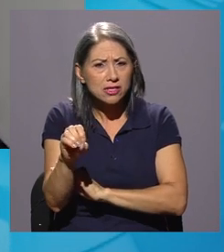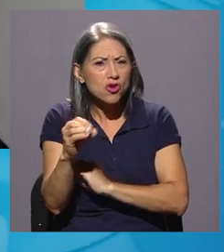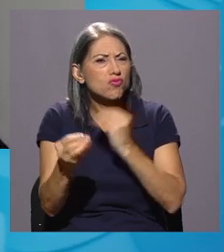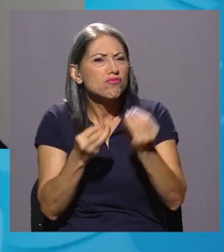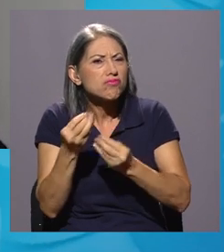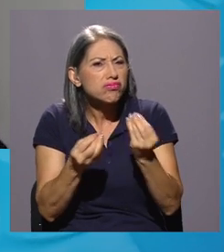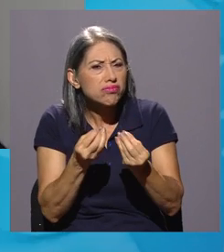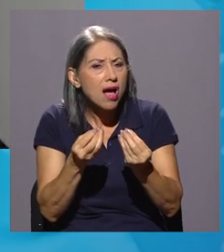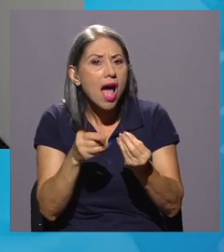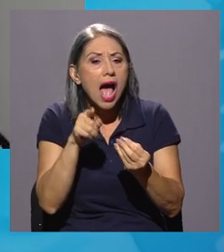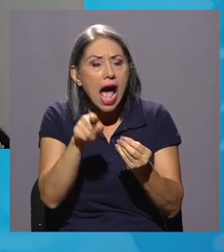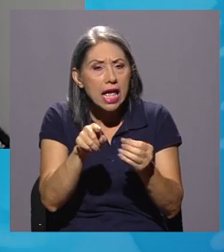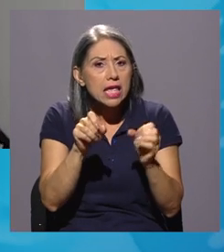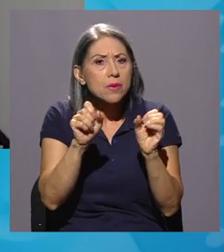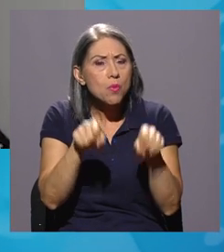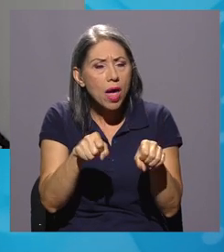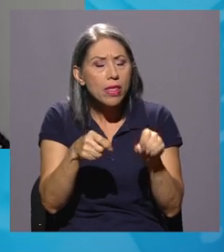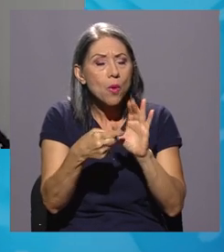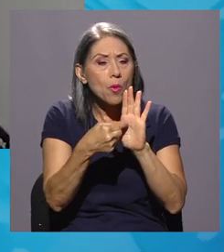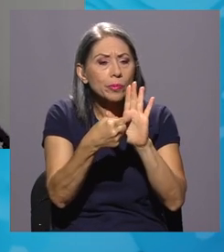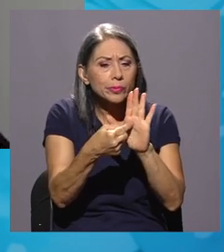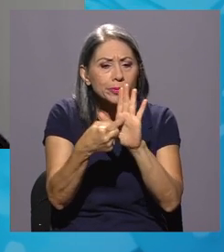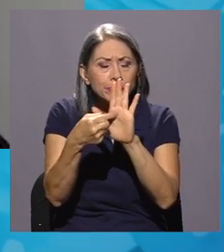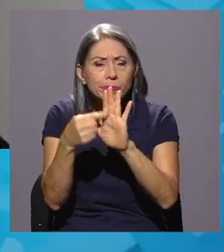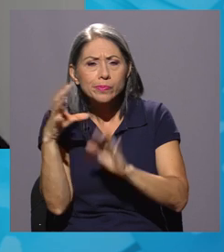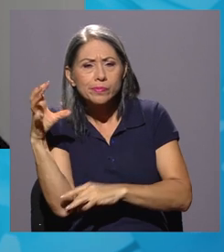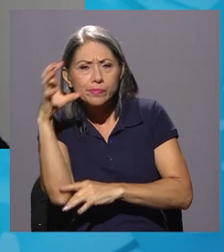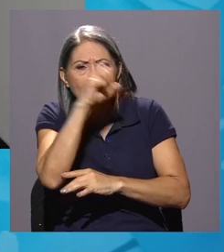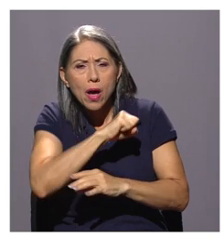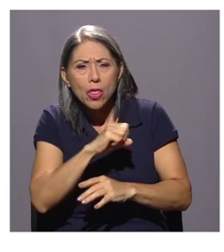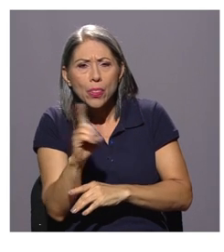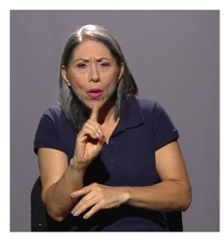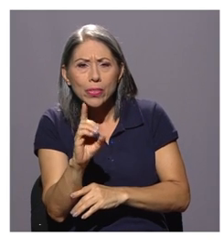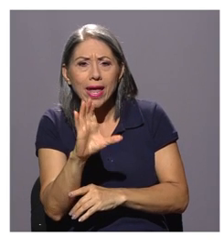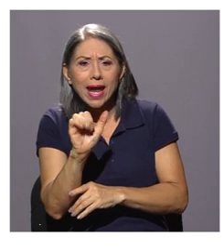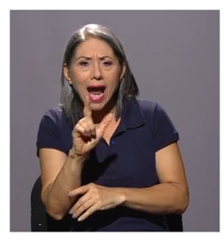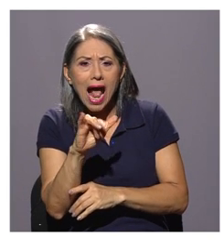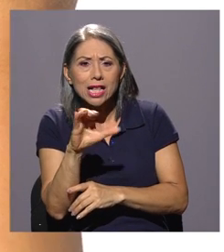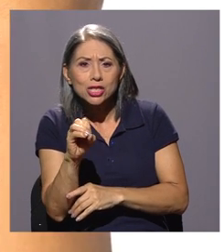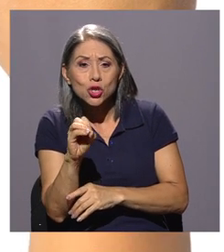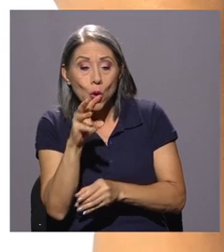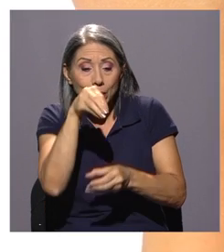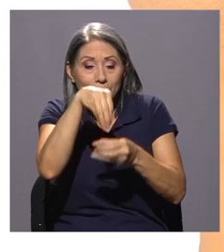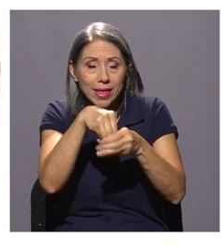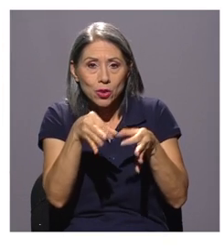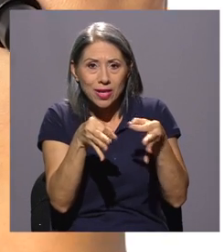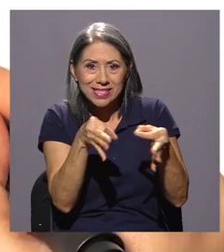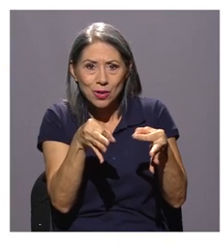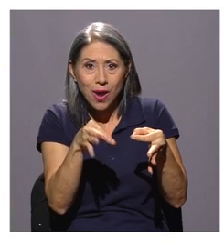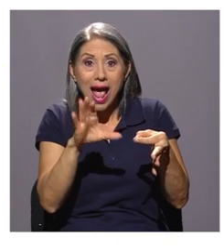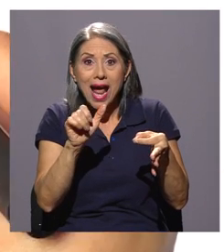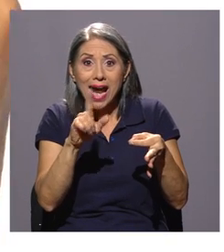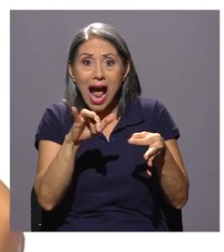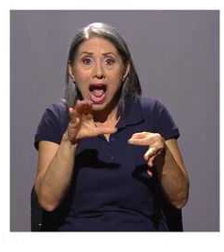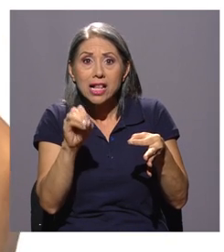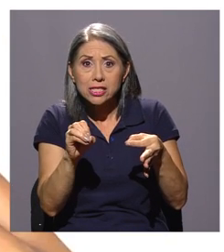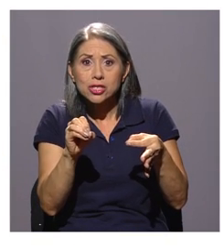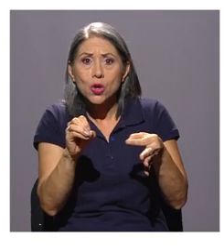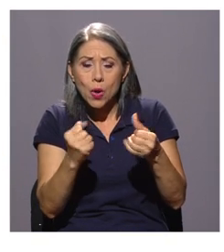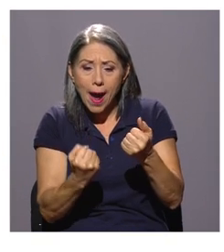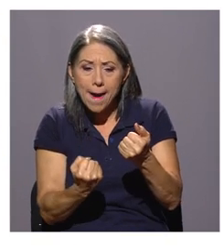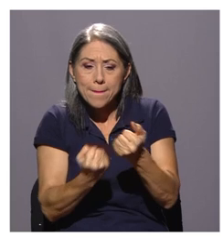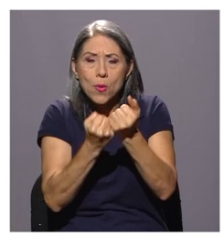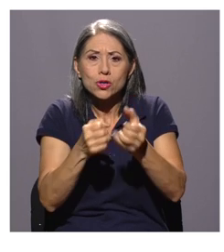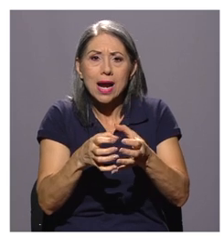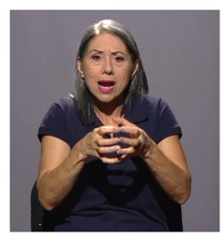lo que permiten es que haya una señalización de calcio dentro de la célula y se ha visto que el calcio apoya lo que es el crecimiento